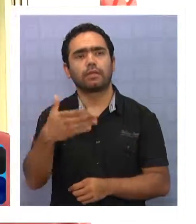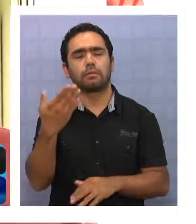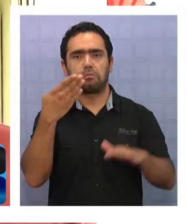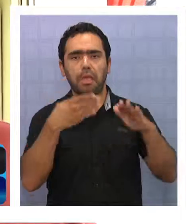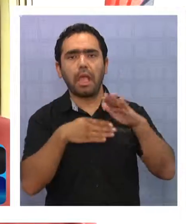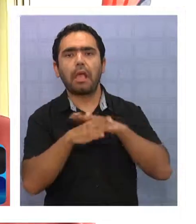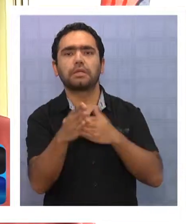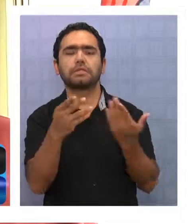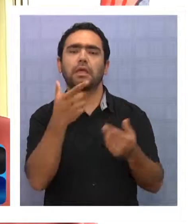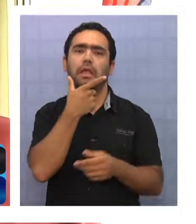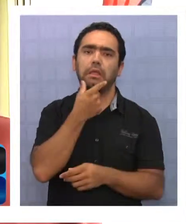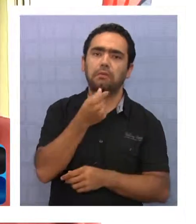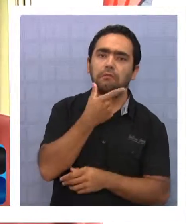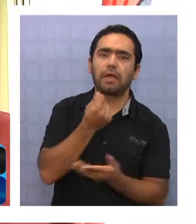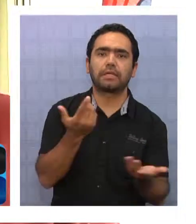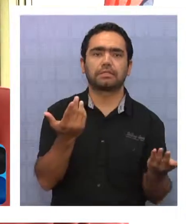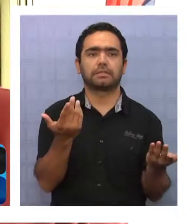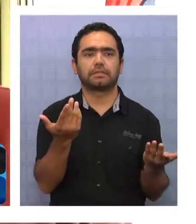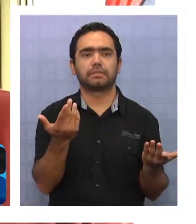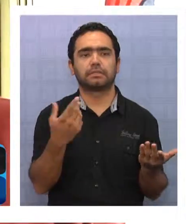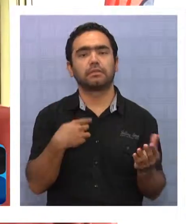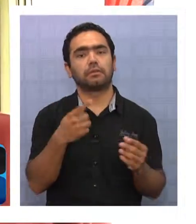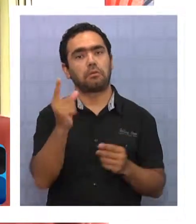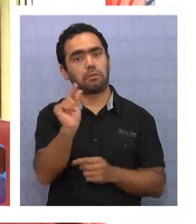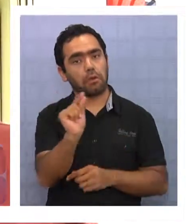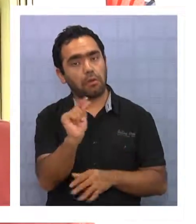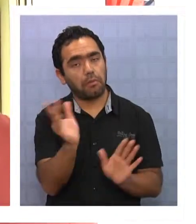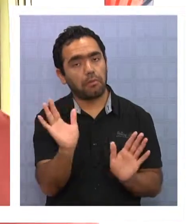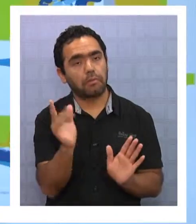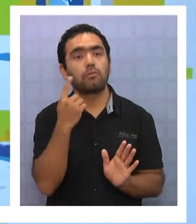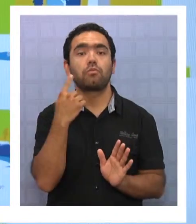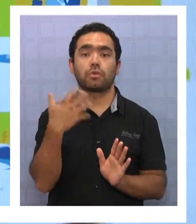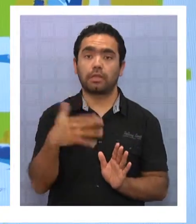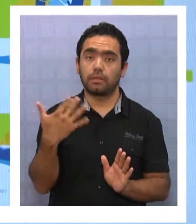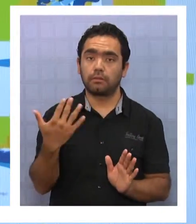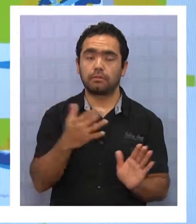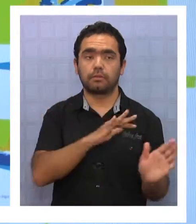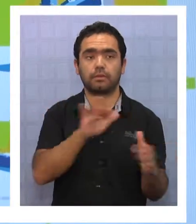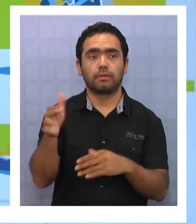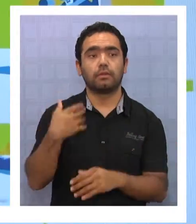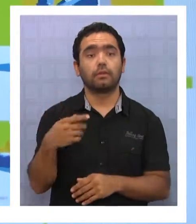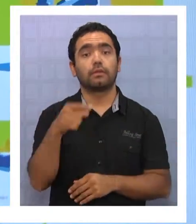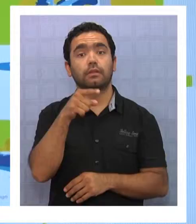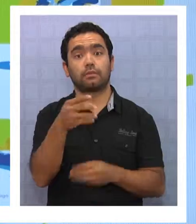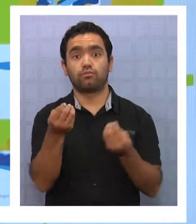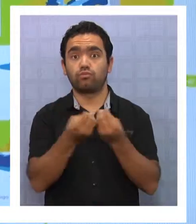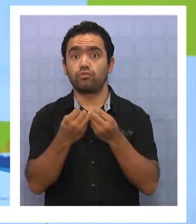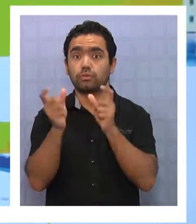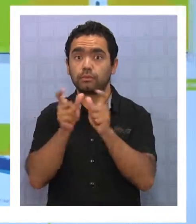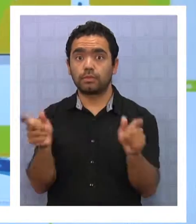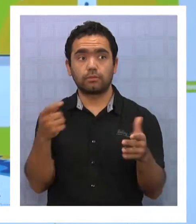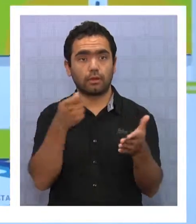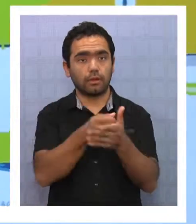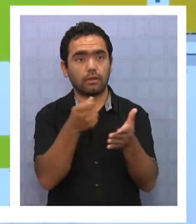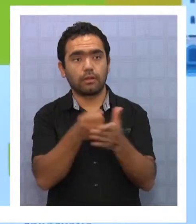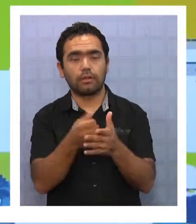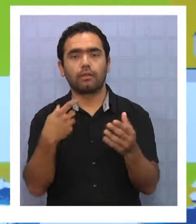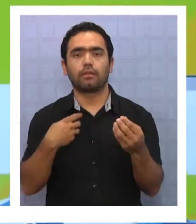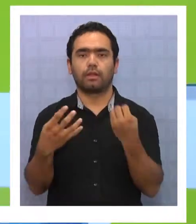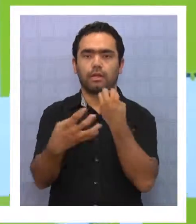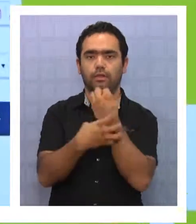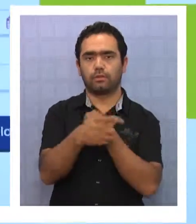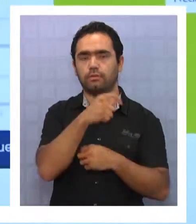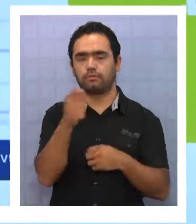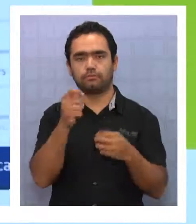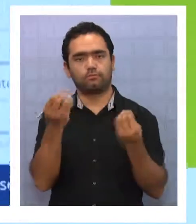accequible, más fácil y conveniente, es lo que importa. Esta alta demanda favorece a la región en